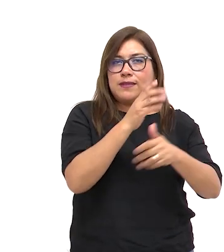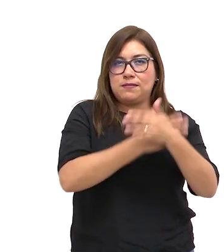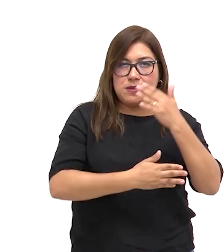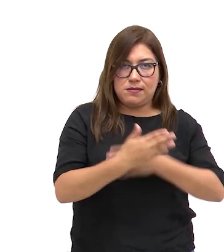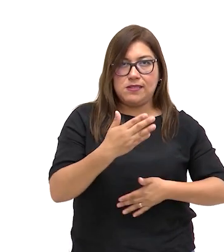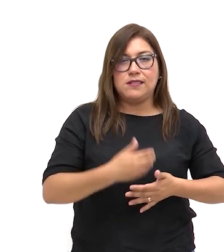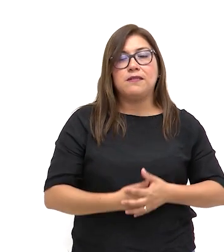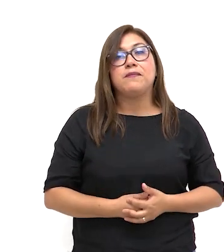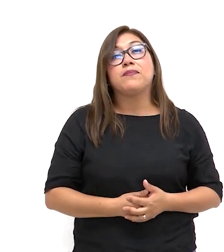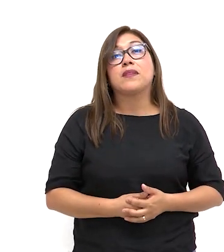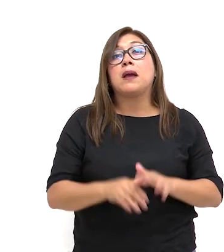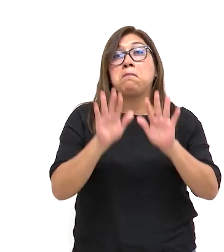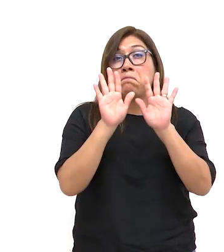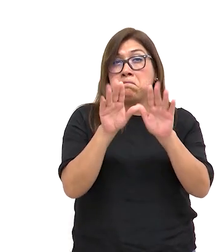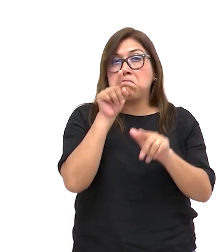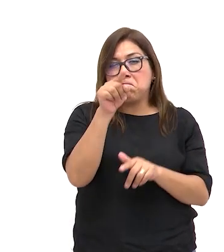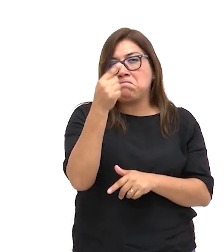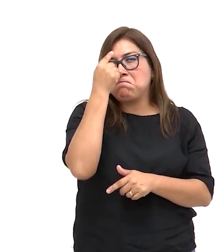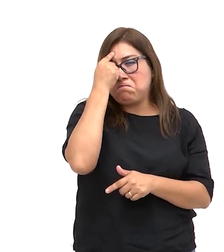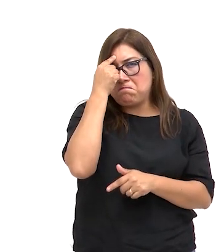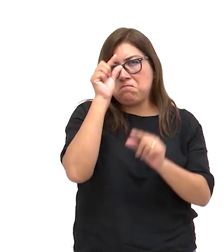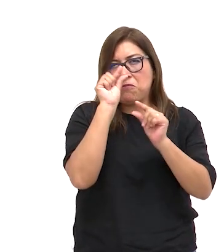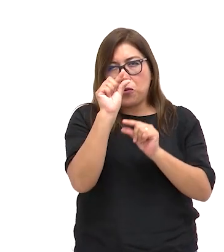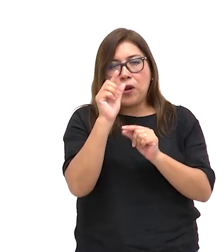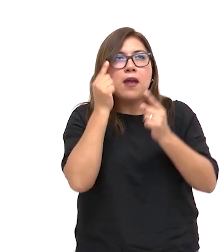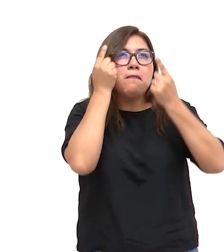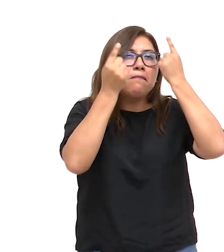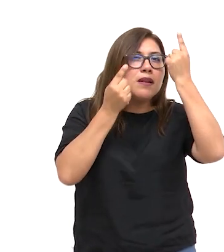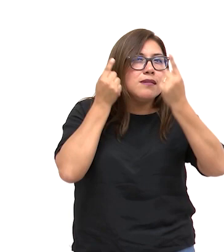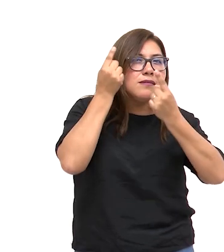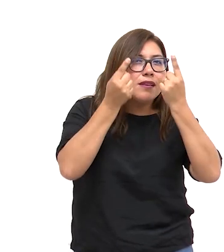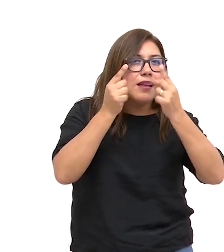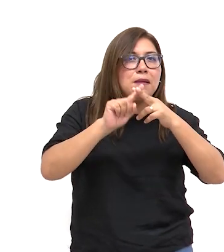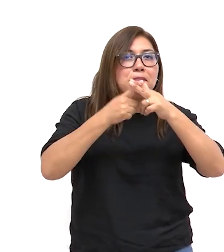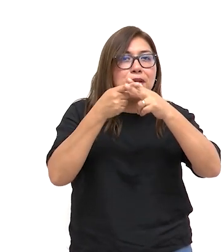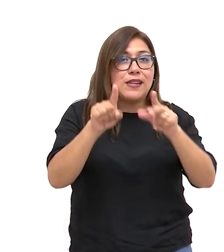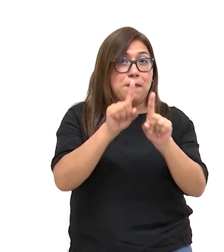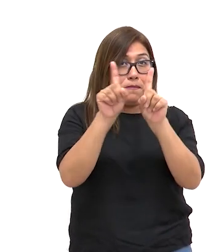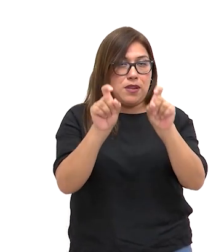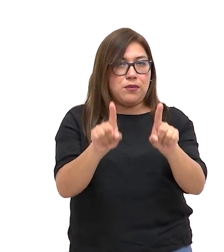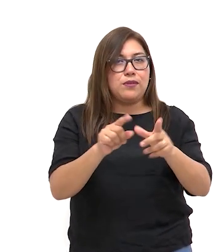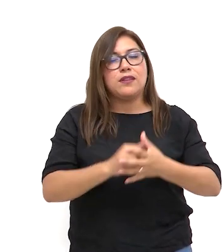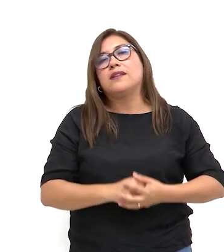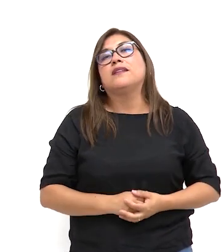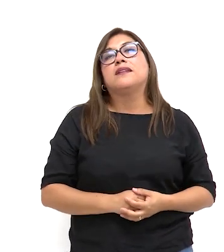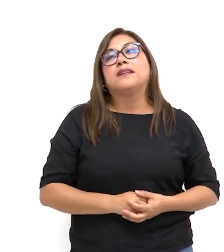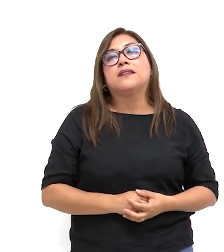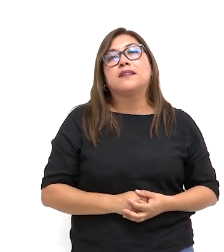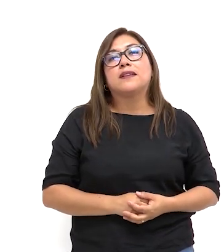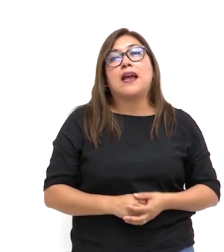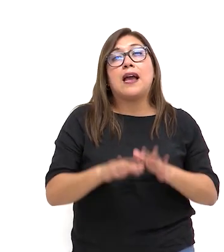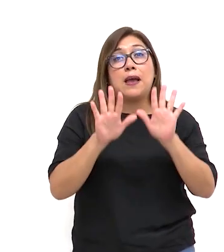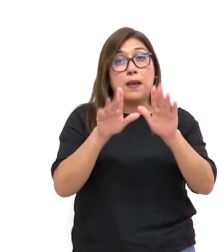discapacidad. Para ello, tómate un momento y reflexiona a partir de estas preguntas.